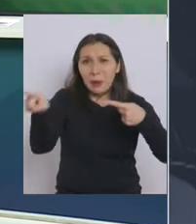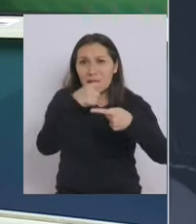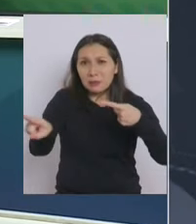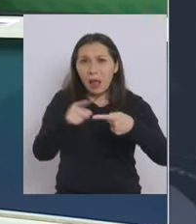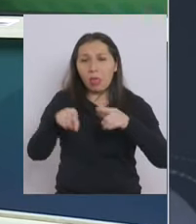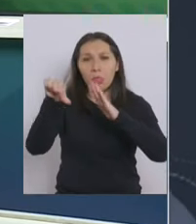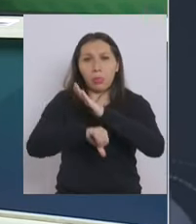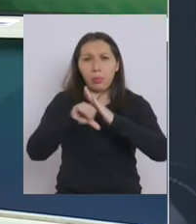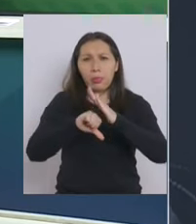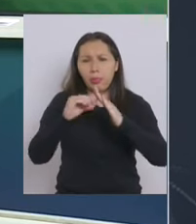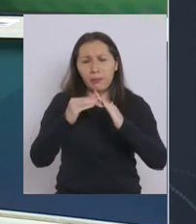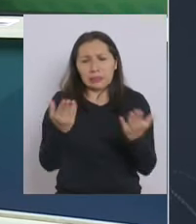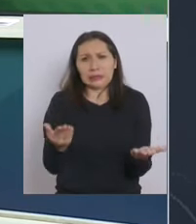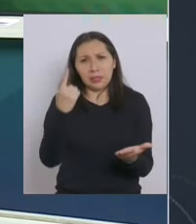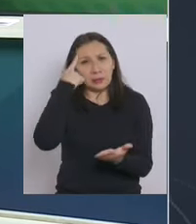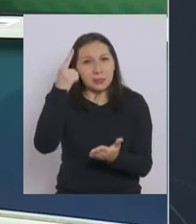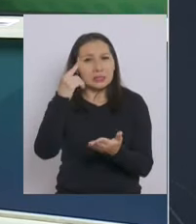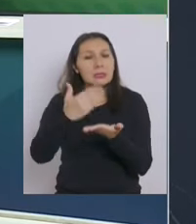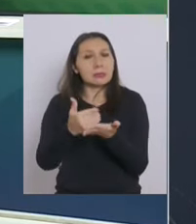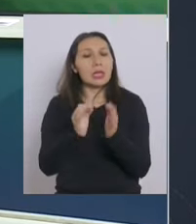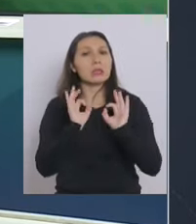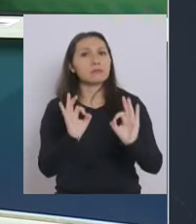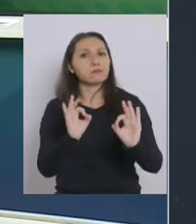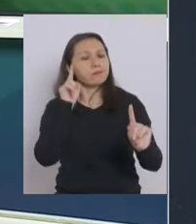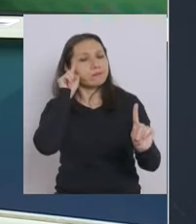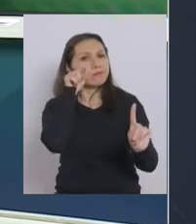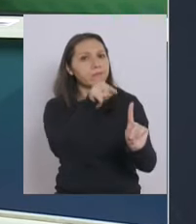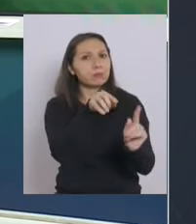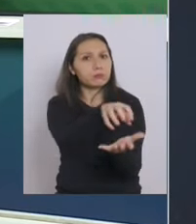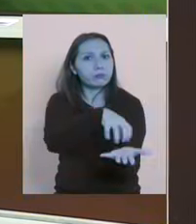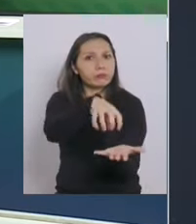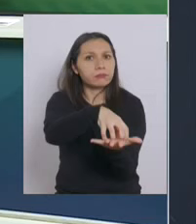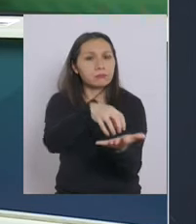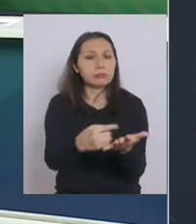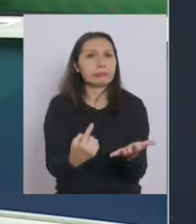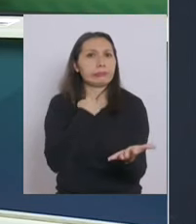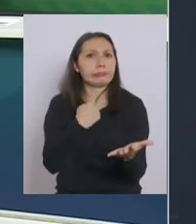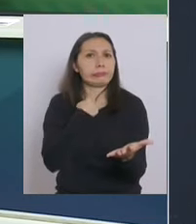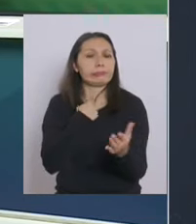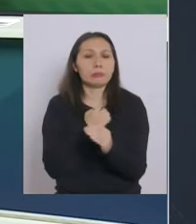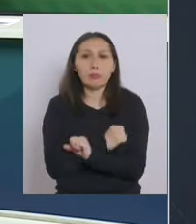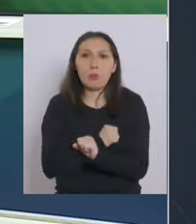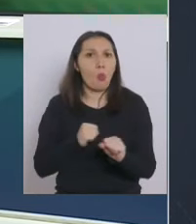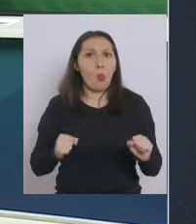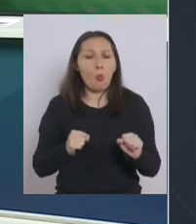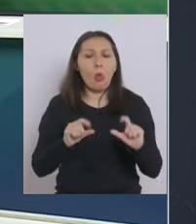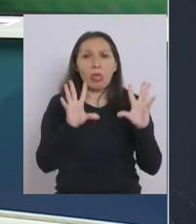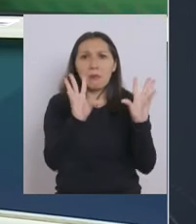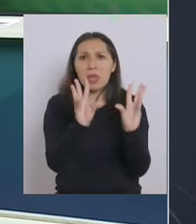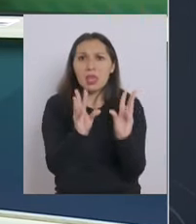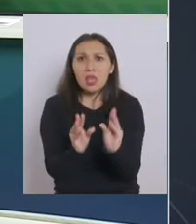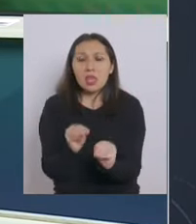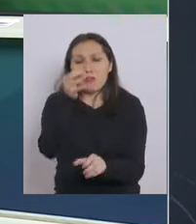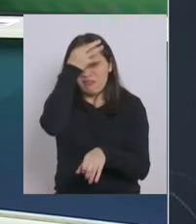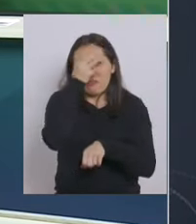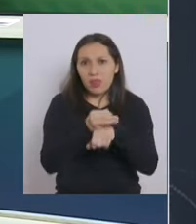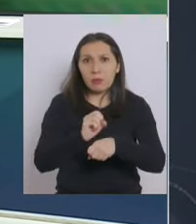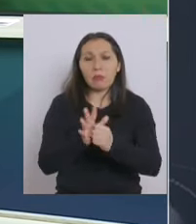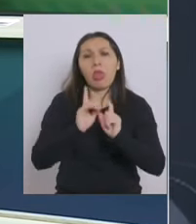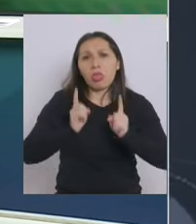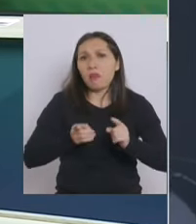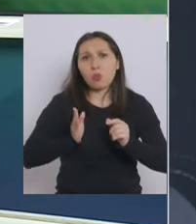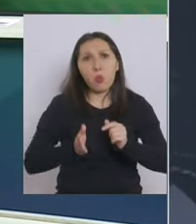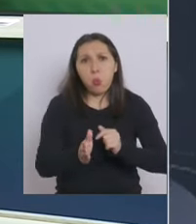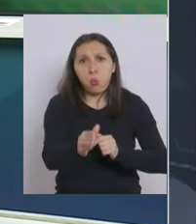se va a pensar en algún plan específico por ejemplo con estas localidades estas comunas que no han logrado bajar sus casos y que se tienen que mantener en